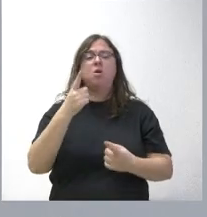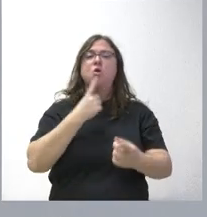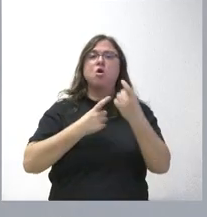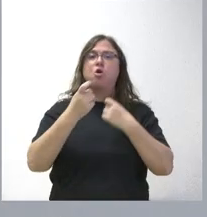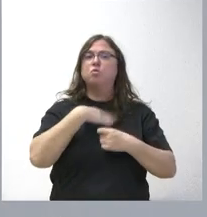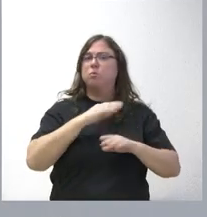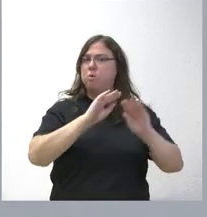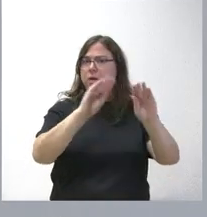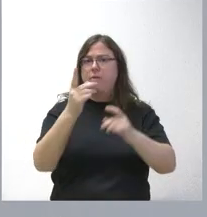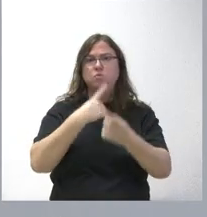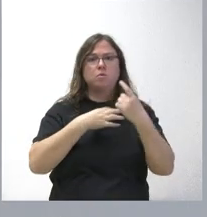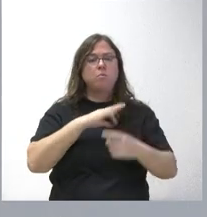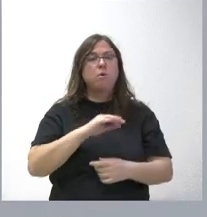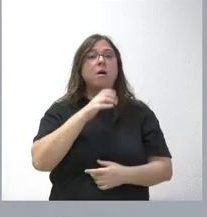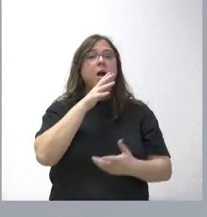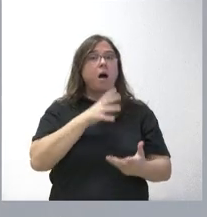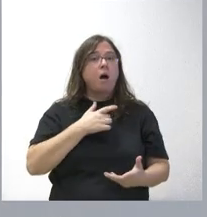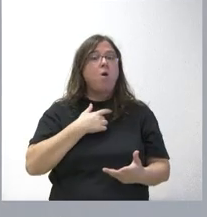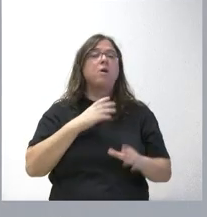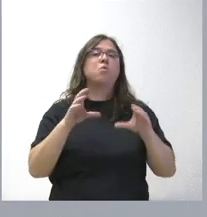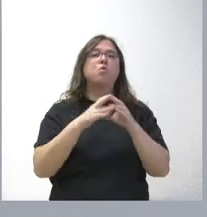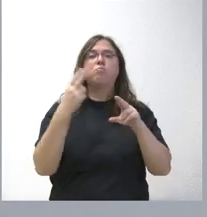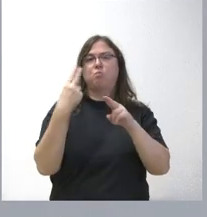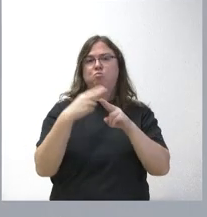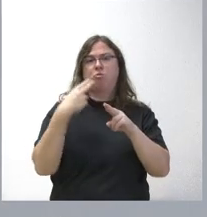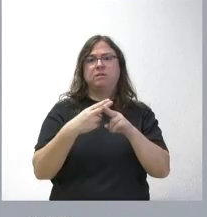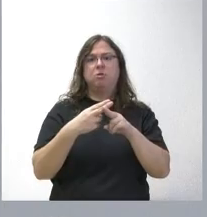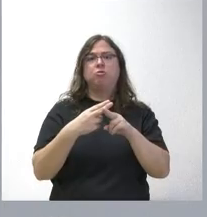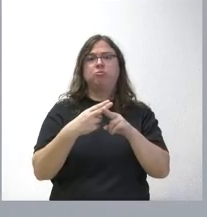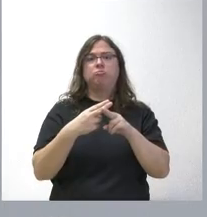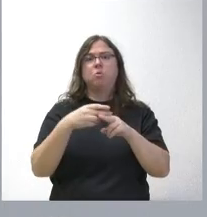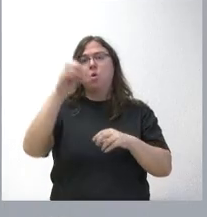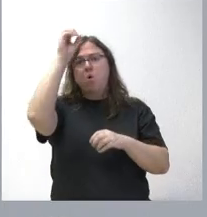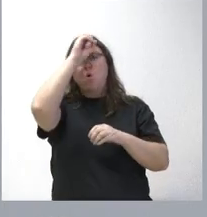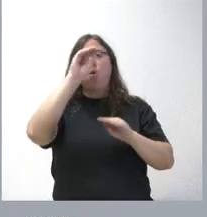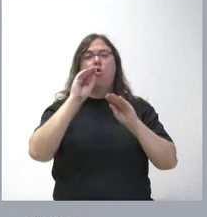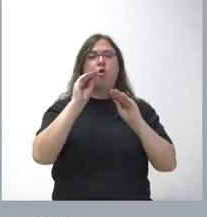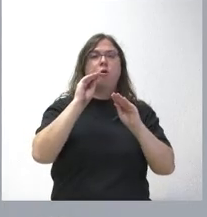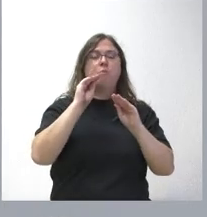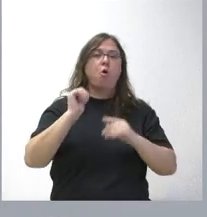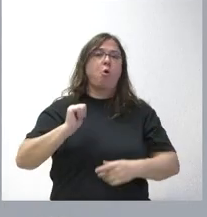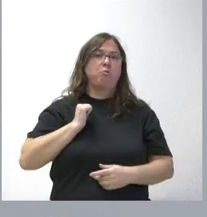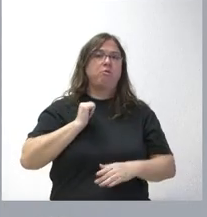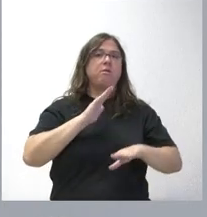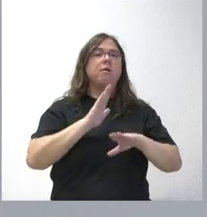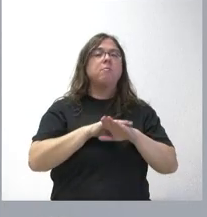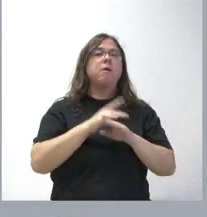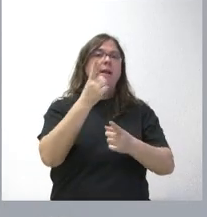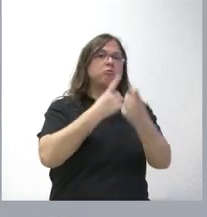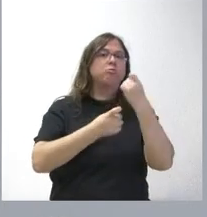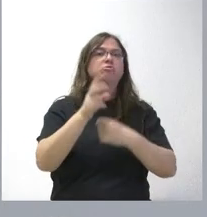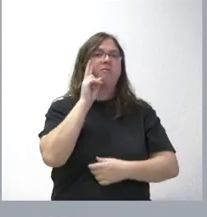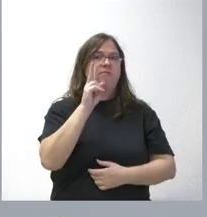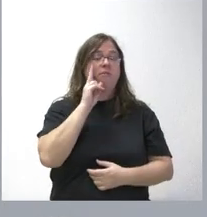ustedes. Ahora, lógicamente, los grupos políticos pues tendrán la opinión y la oportunidad también de consultarlo, de verlo.